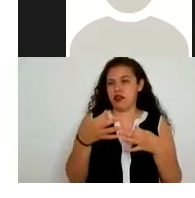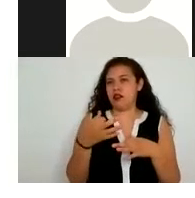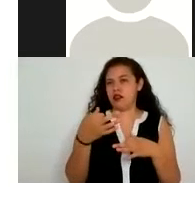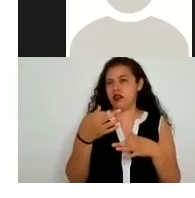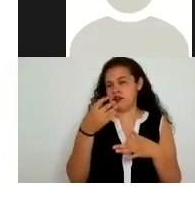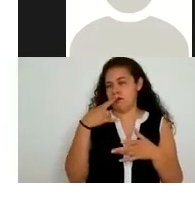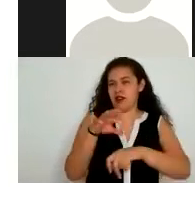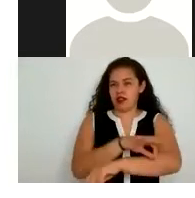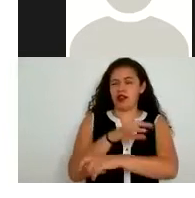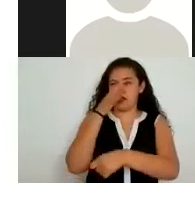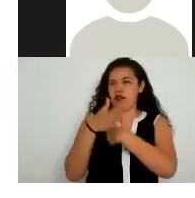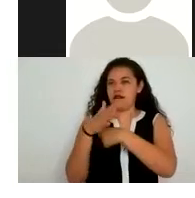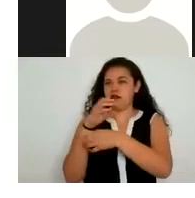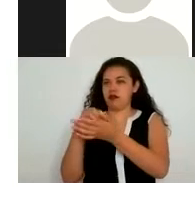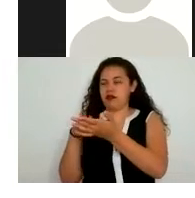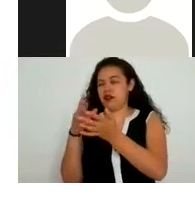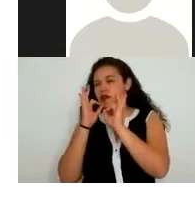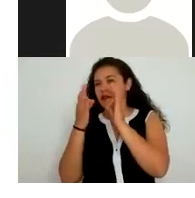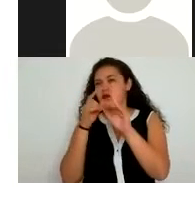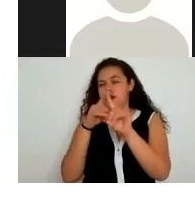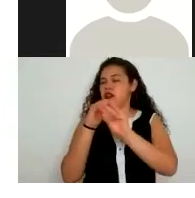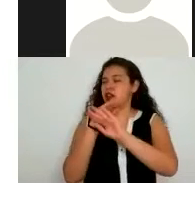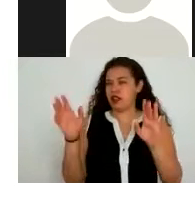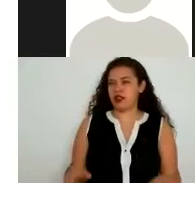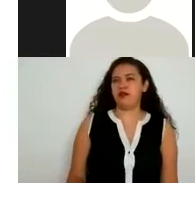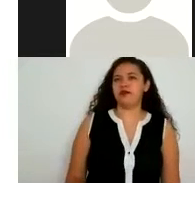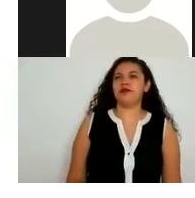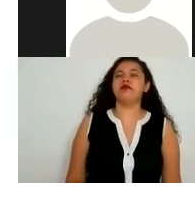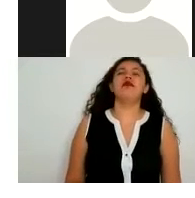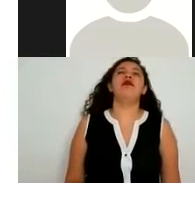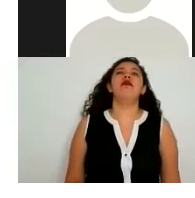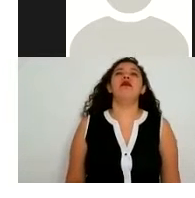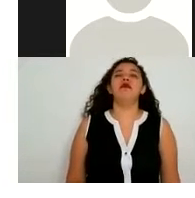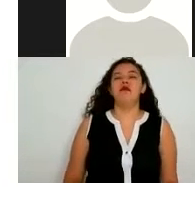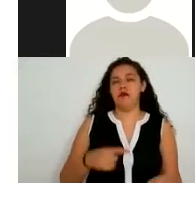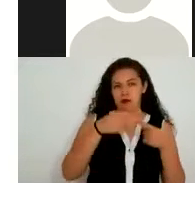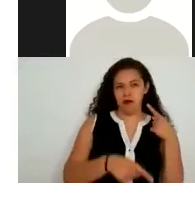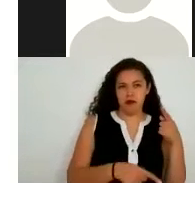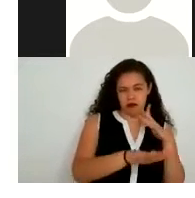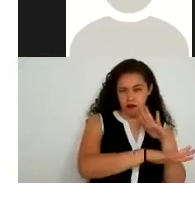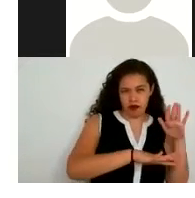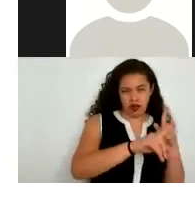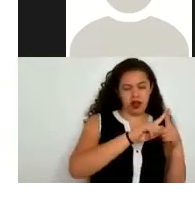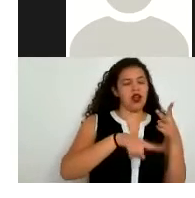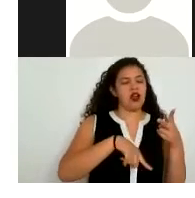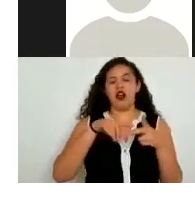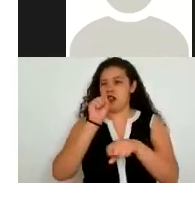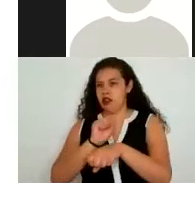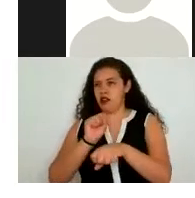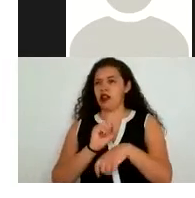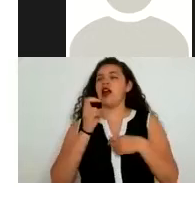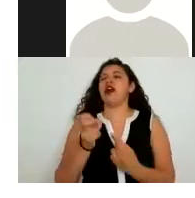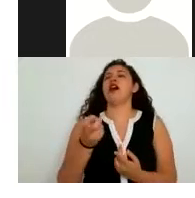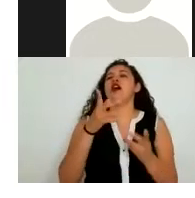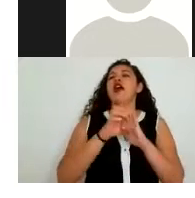privacidad de manera clara y objetiva tenemos finalidades primarias y finalidades secundarias se me ocurre este ejemplo que acabas de